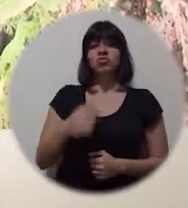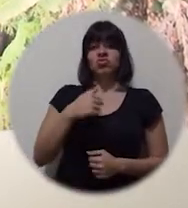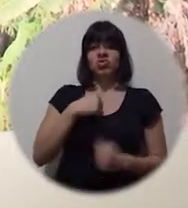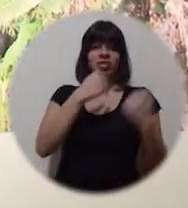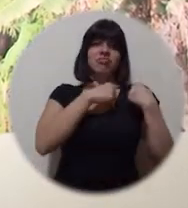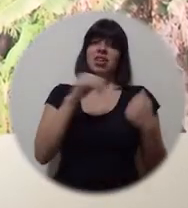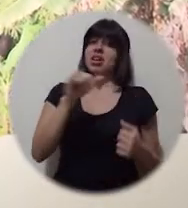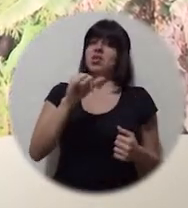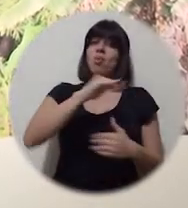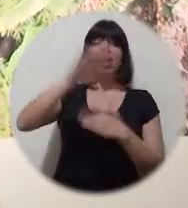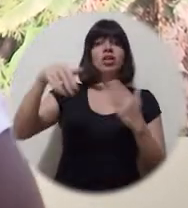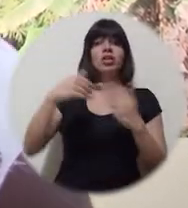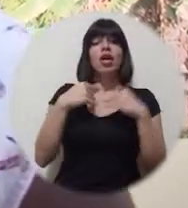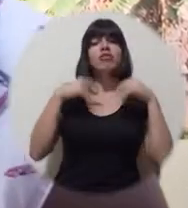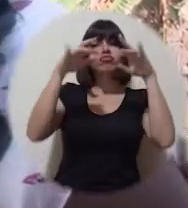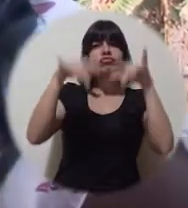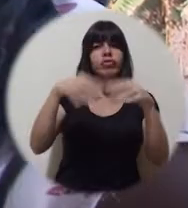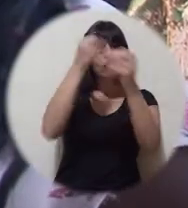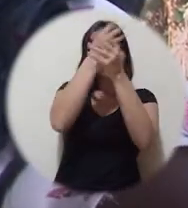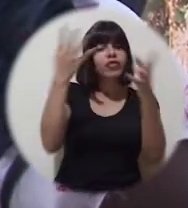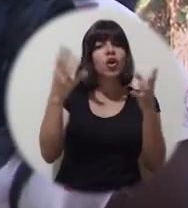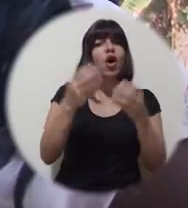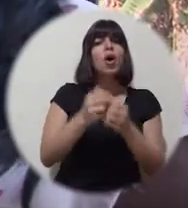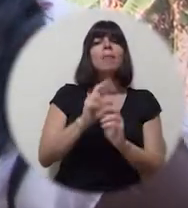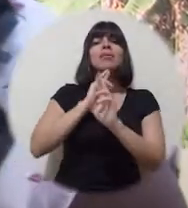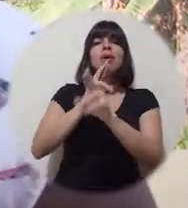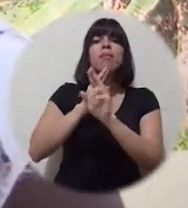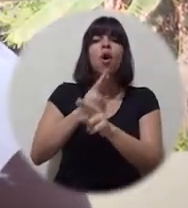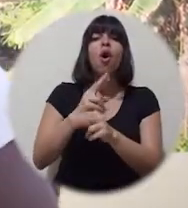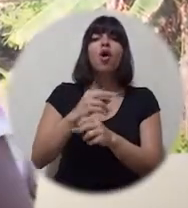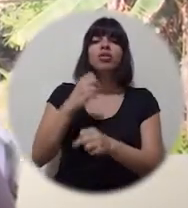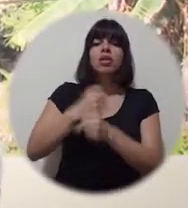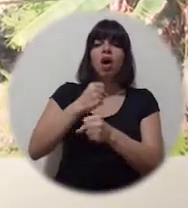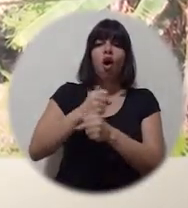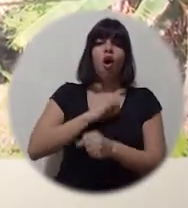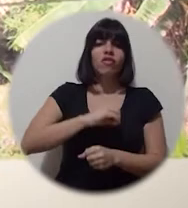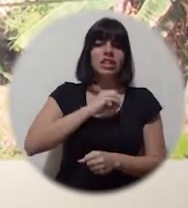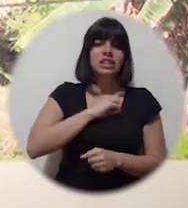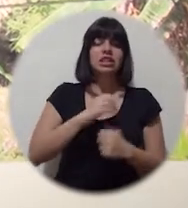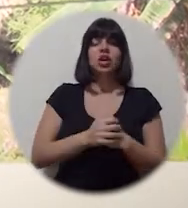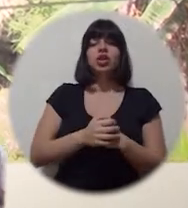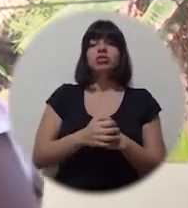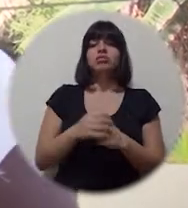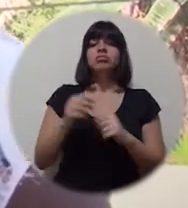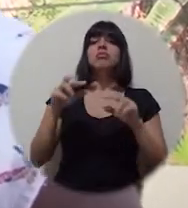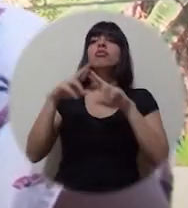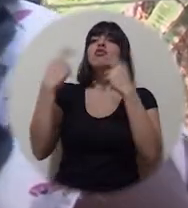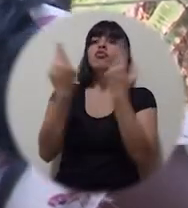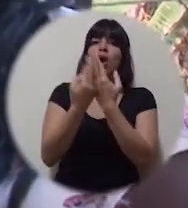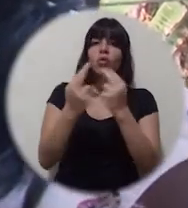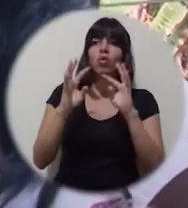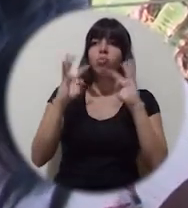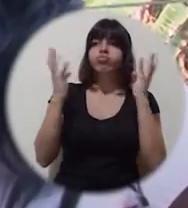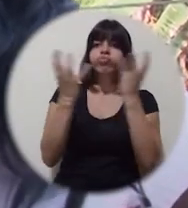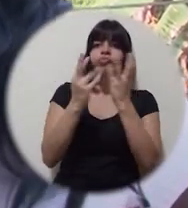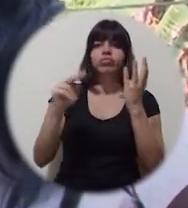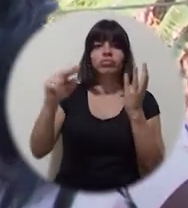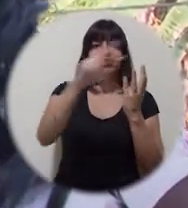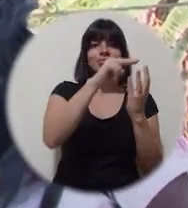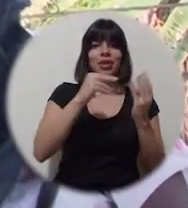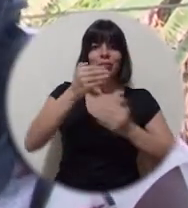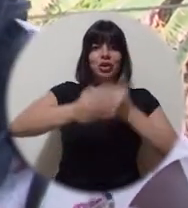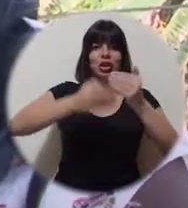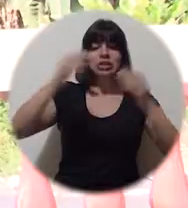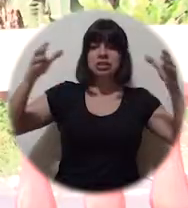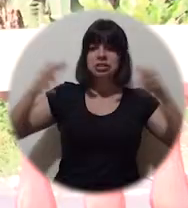que todo, ¿verdad? Los informes, los reportes, los oficios, ¿verdad? Y reunirnos con nuestros compañeros de los diferentes procesos.